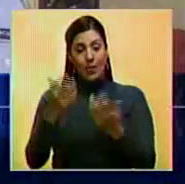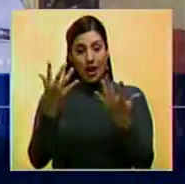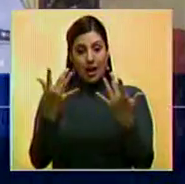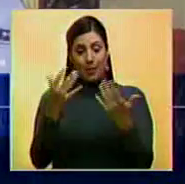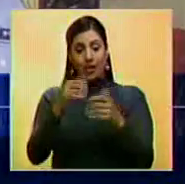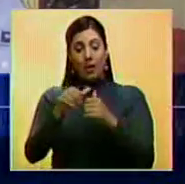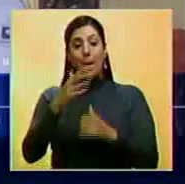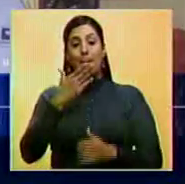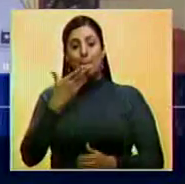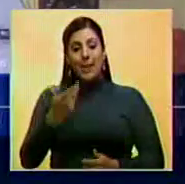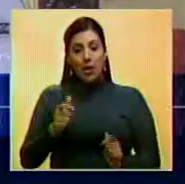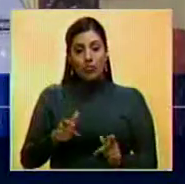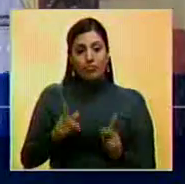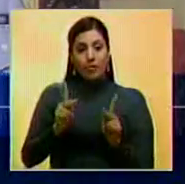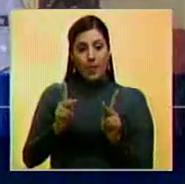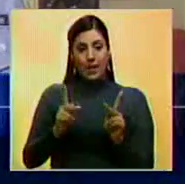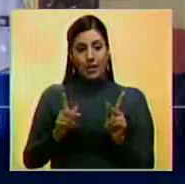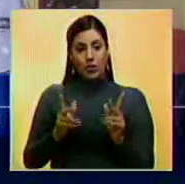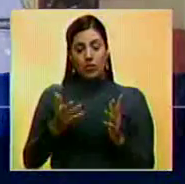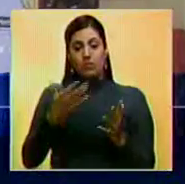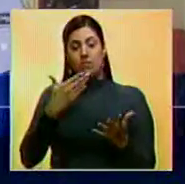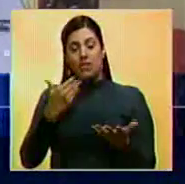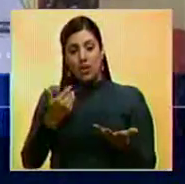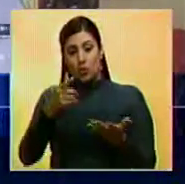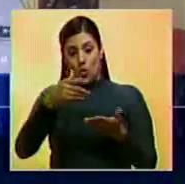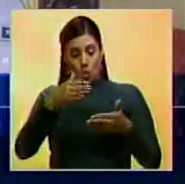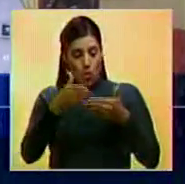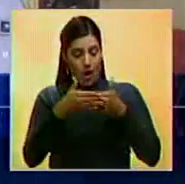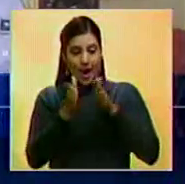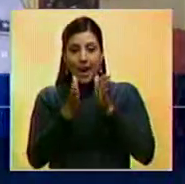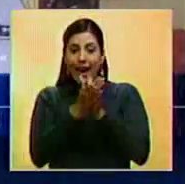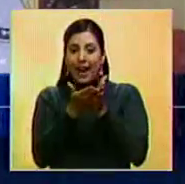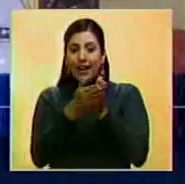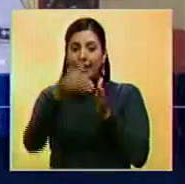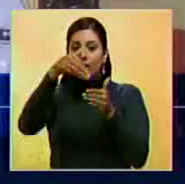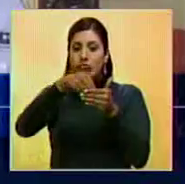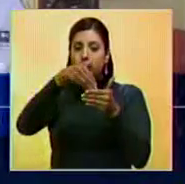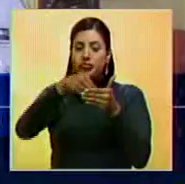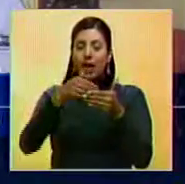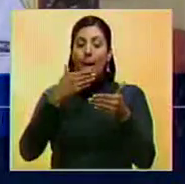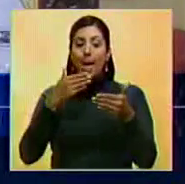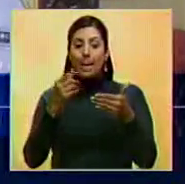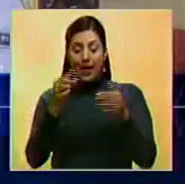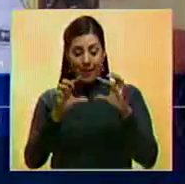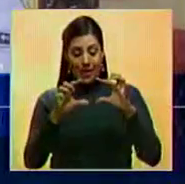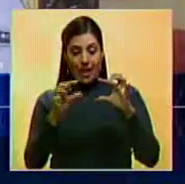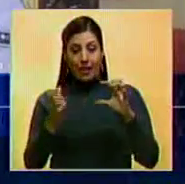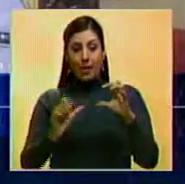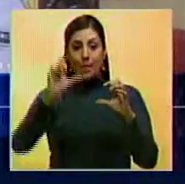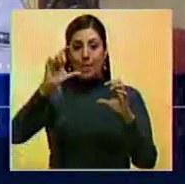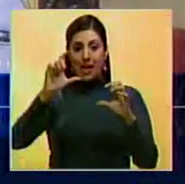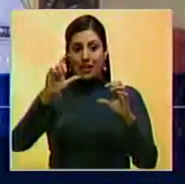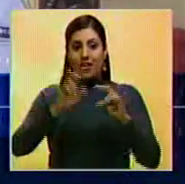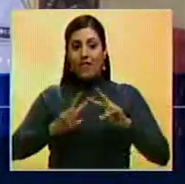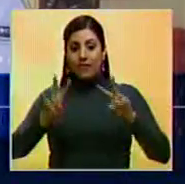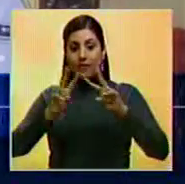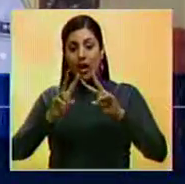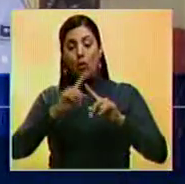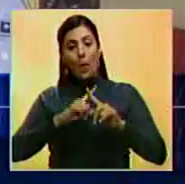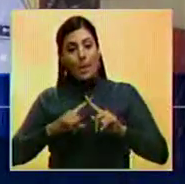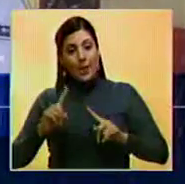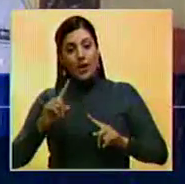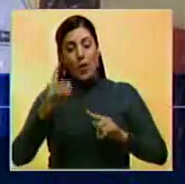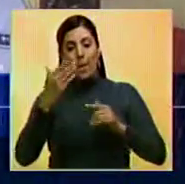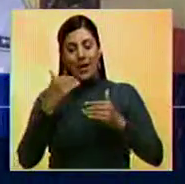que te va a permitir cargar en tu cartera una denominación de billetes que tiene el mismo valor, pero